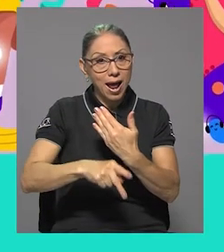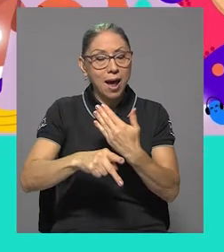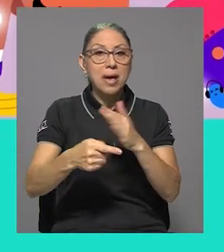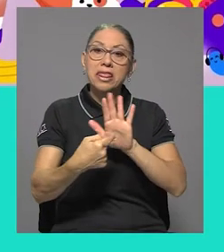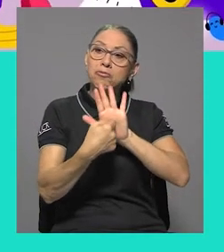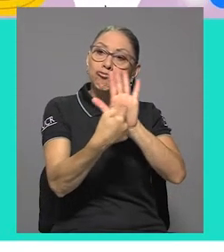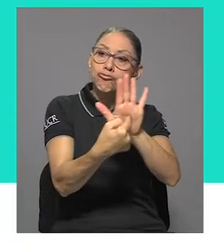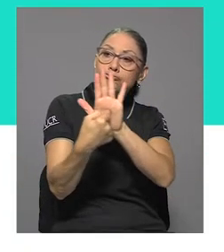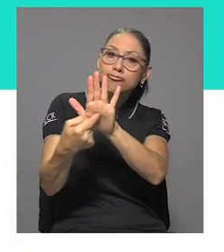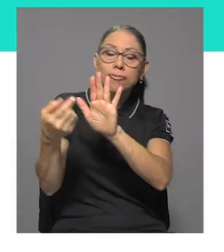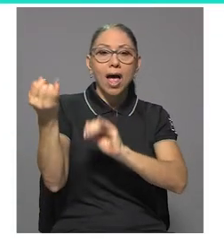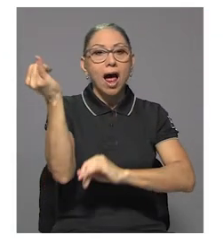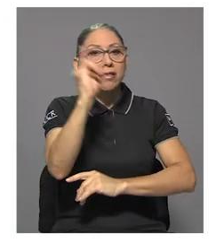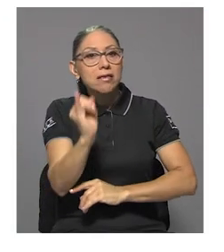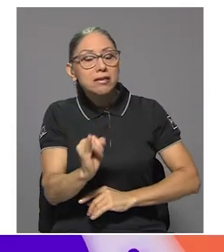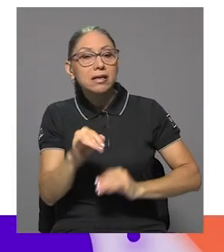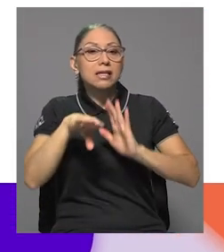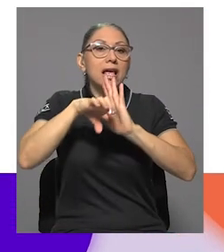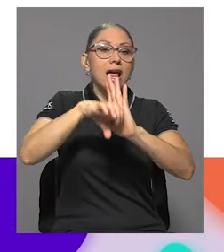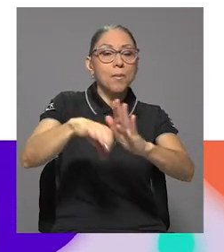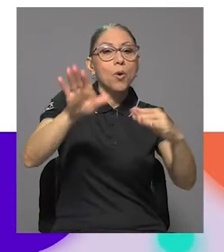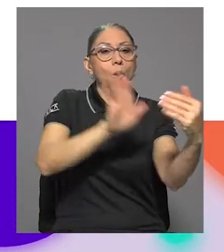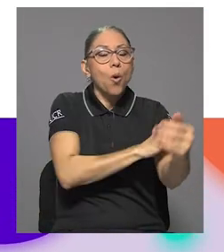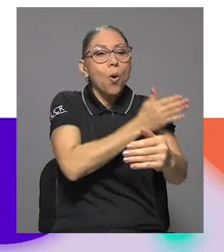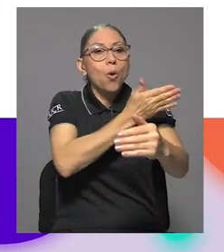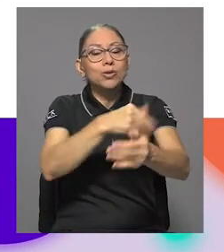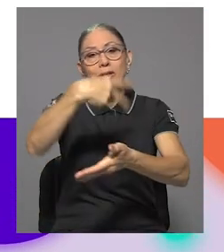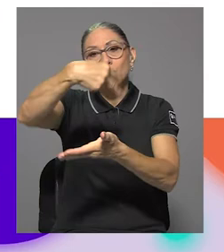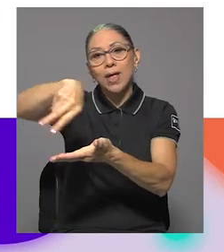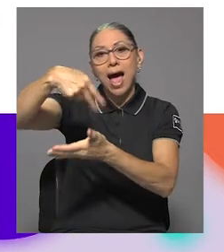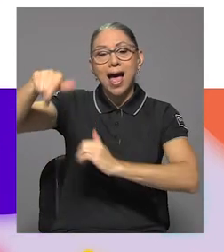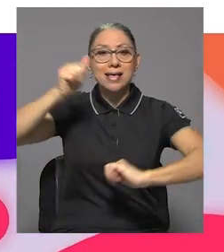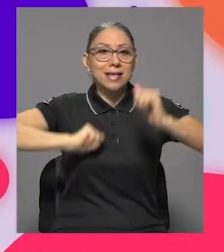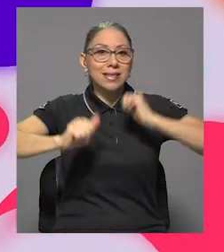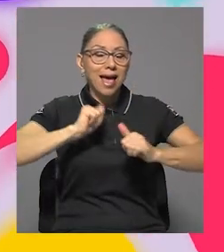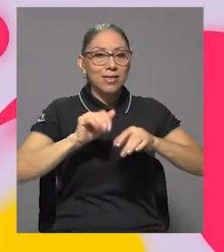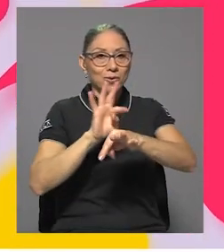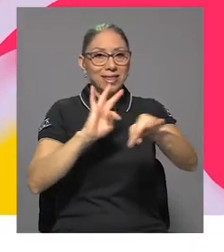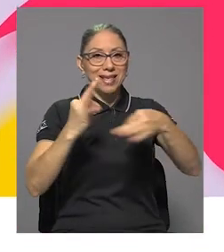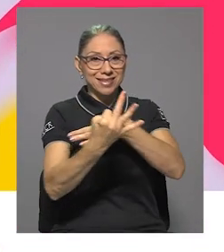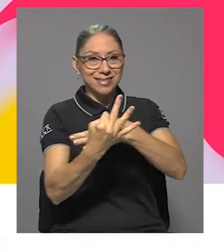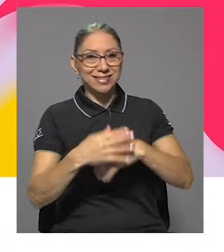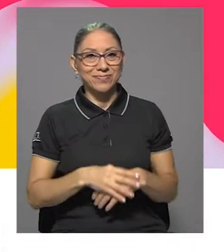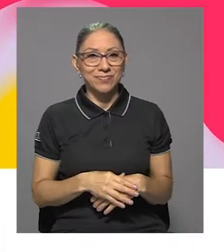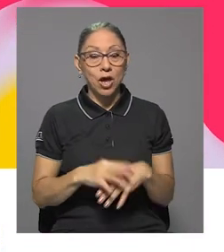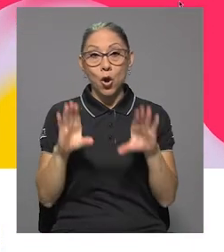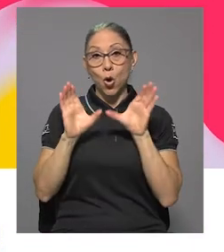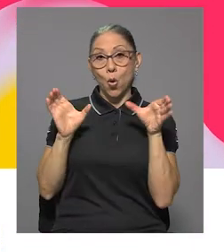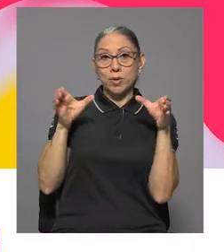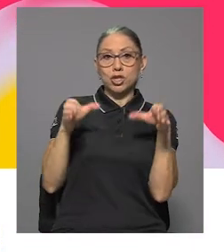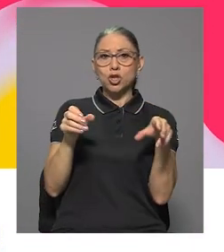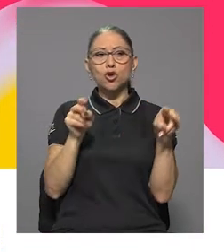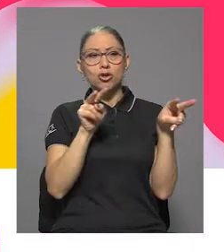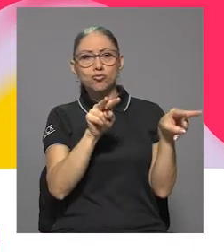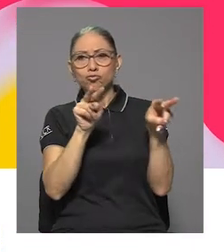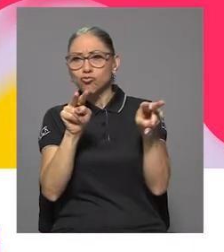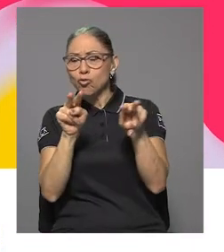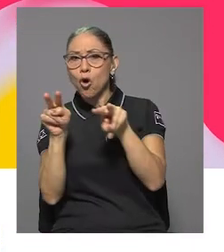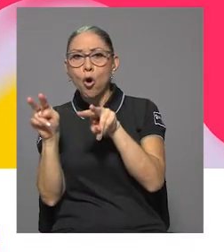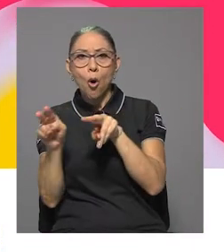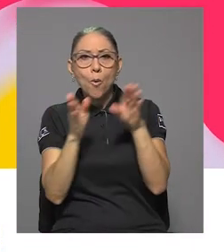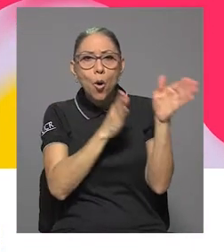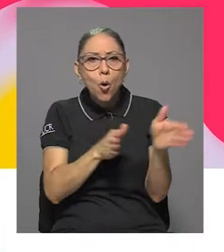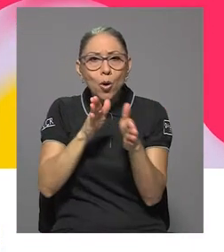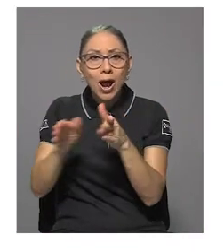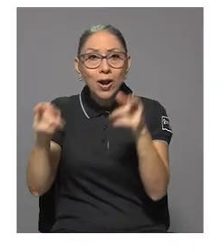artísticas como conciertos, danza, teatro y talleres. La Comisión Curadora de la Feria, conformada por